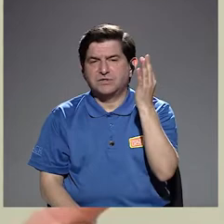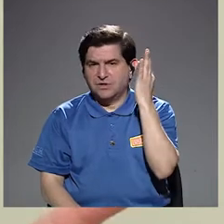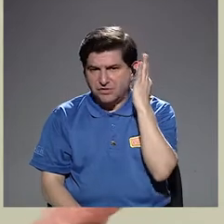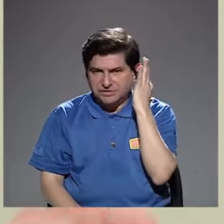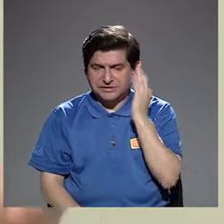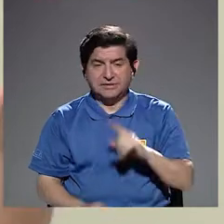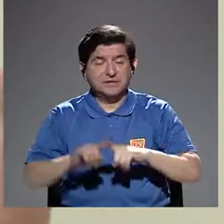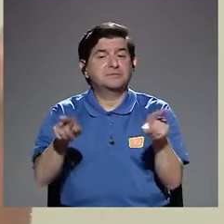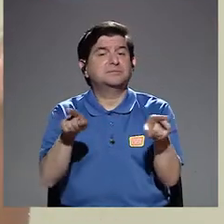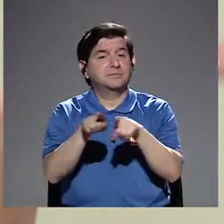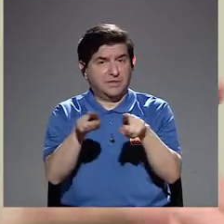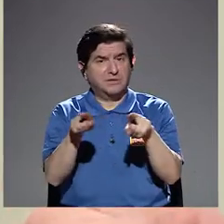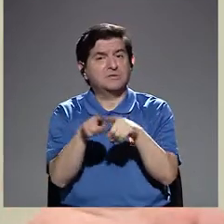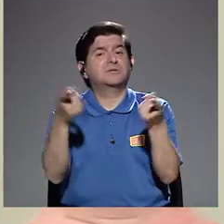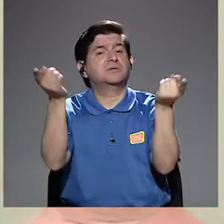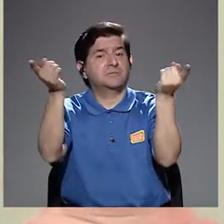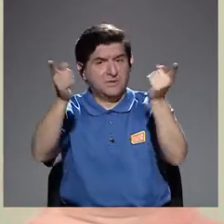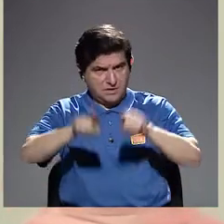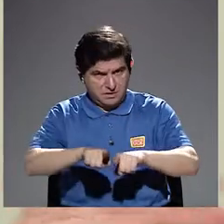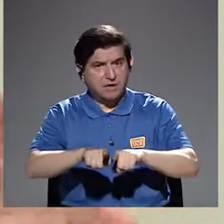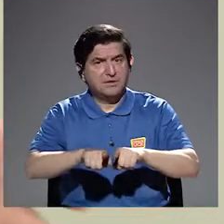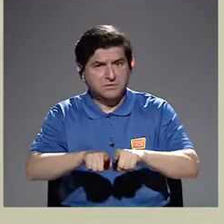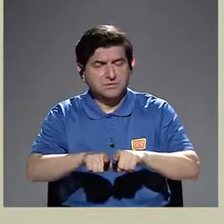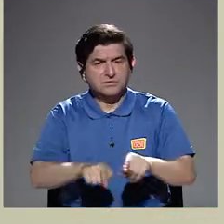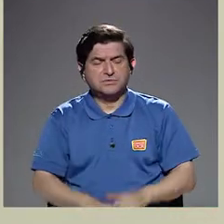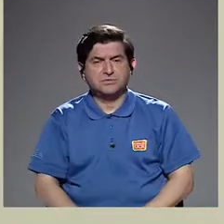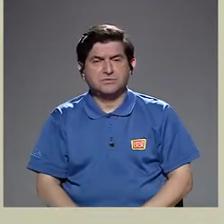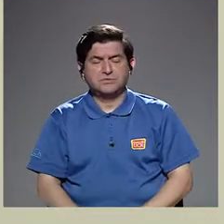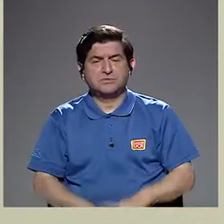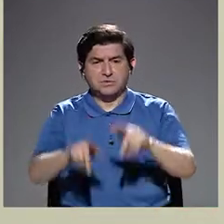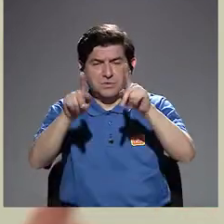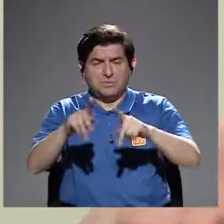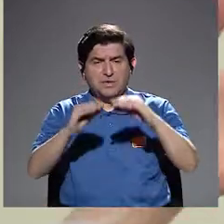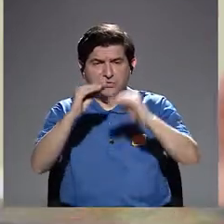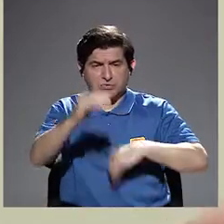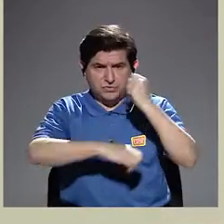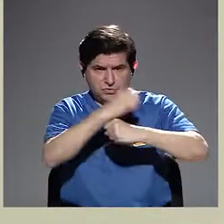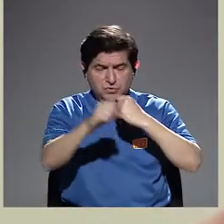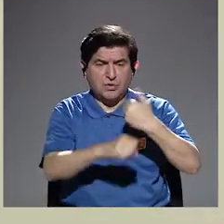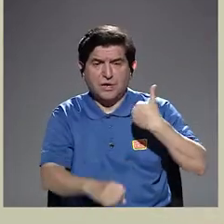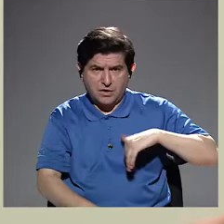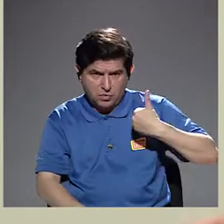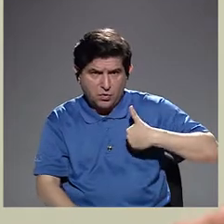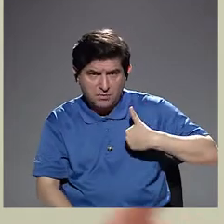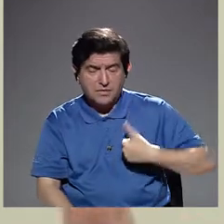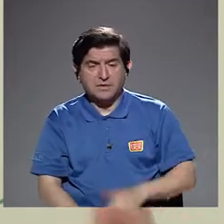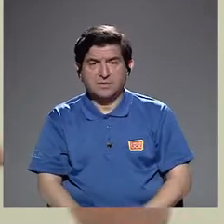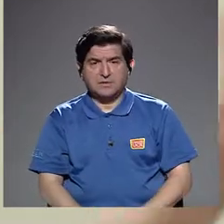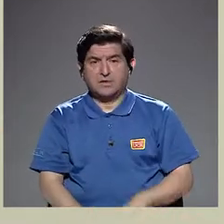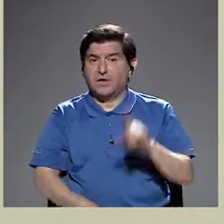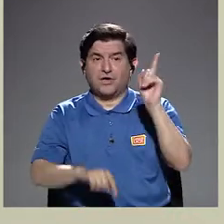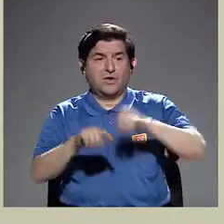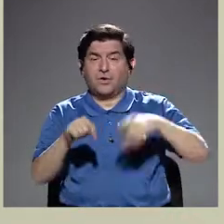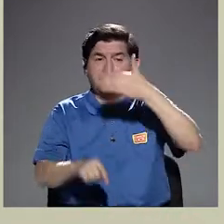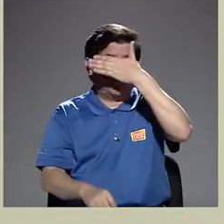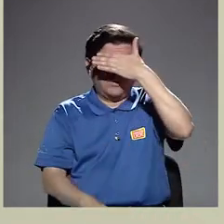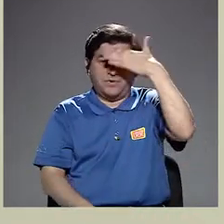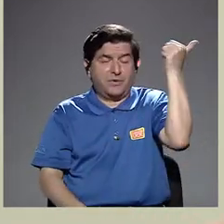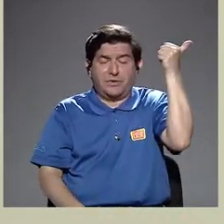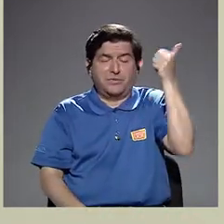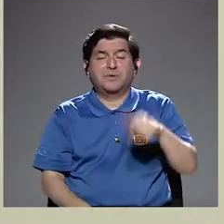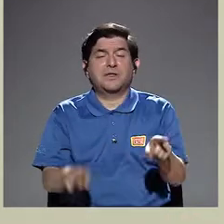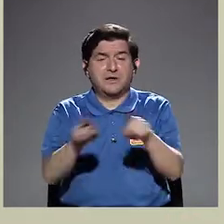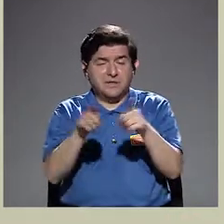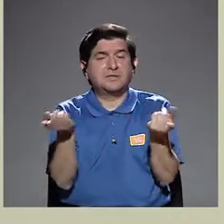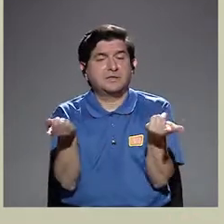¿verdad? Mujeres. Pero también se dan casos donde la persona menor de edad es más bien un hombre. Digamos, no podemos olvidar o